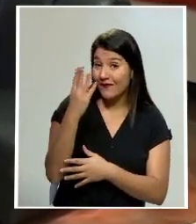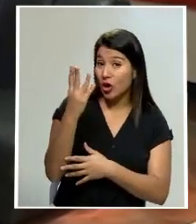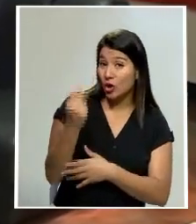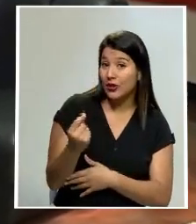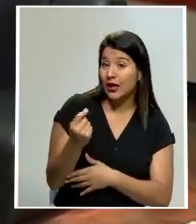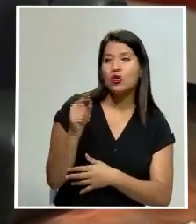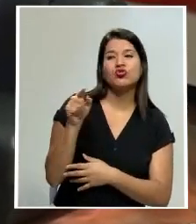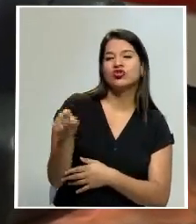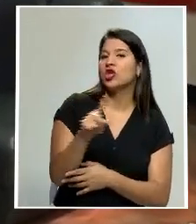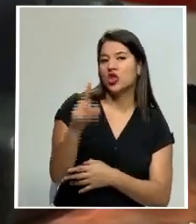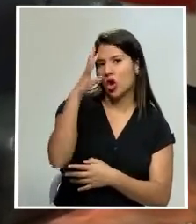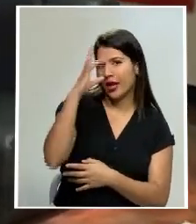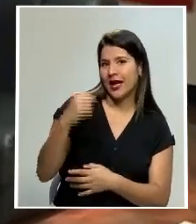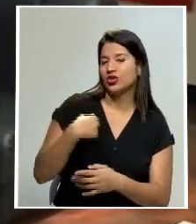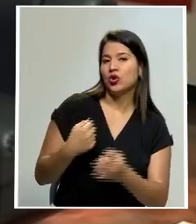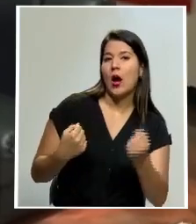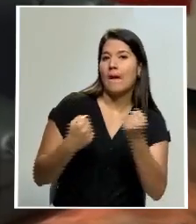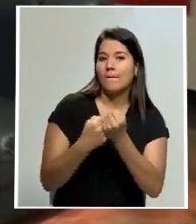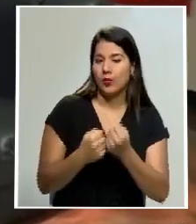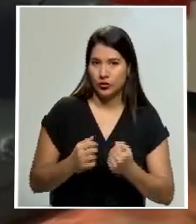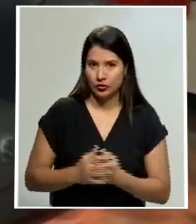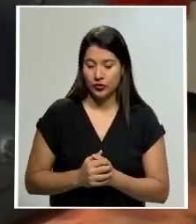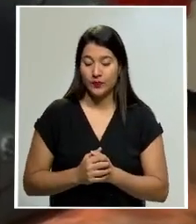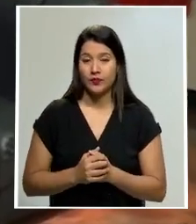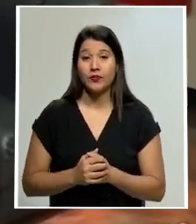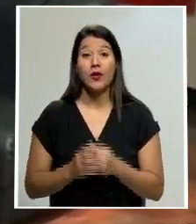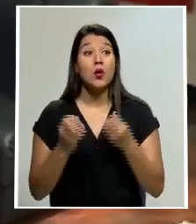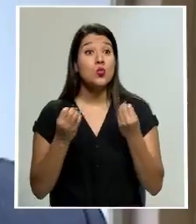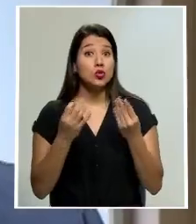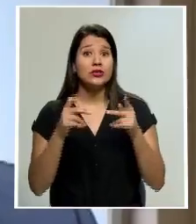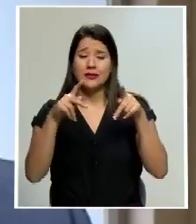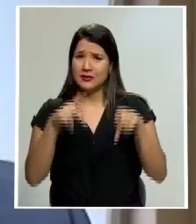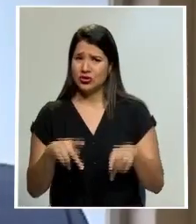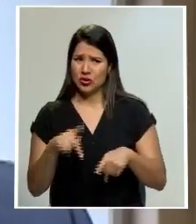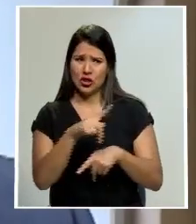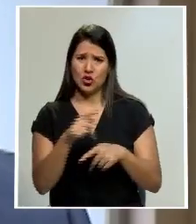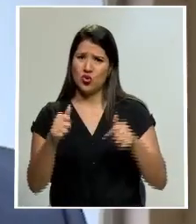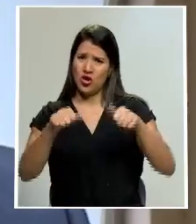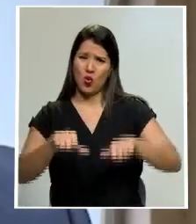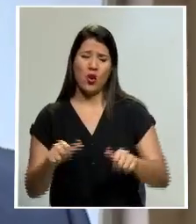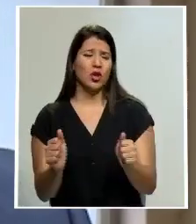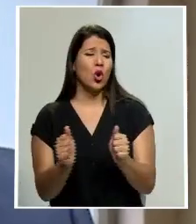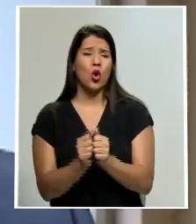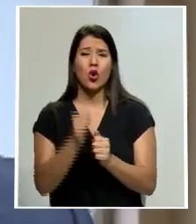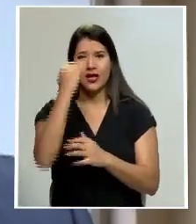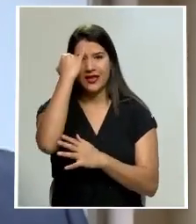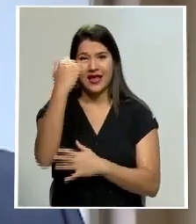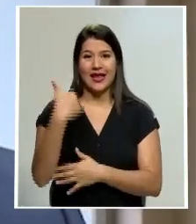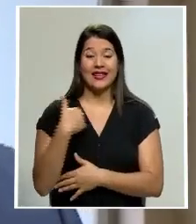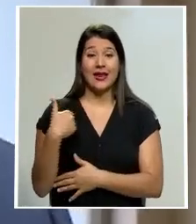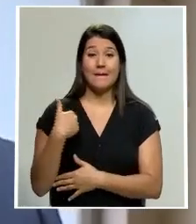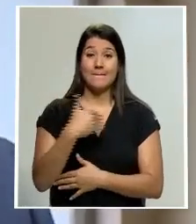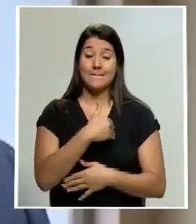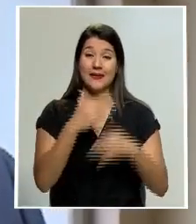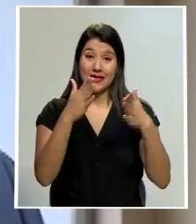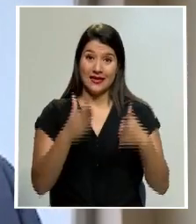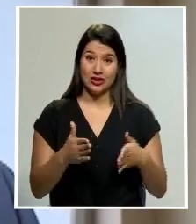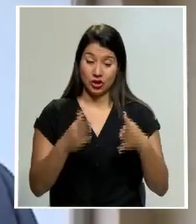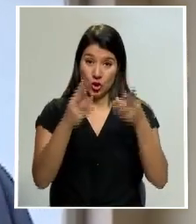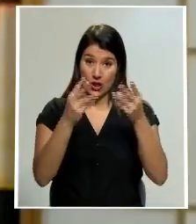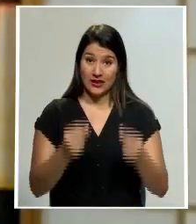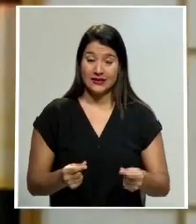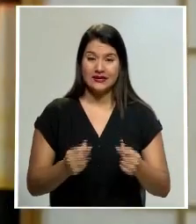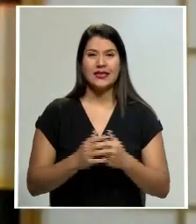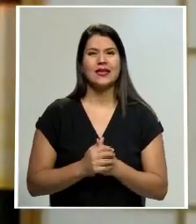diputados, diversos sectores se sumaron a la negativa de las intenciones que pueda tener el ministro Elian Villegas. Las desafortunadas